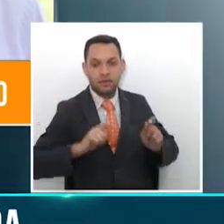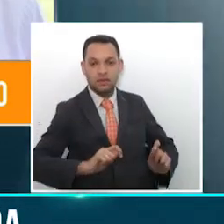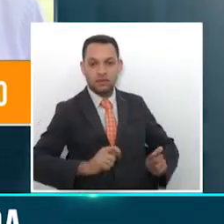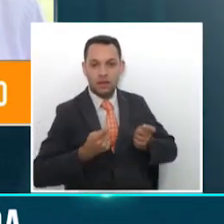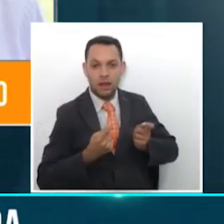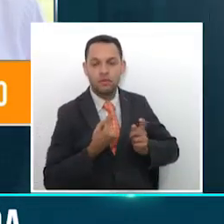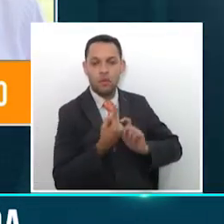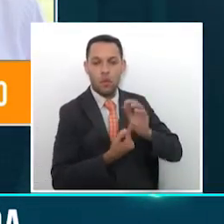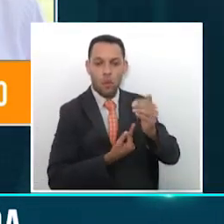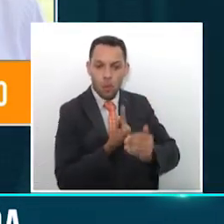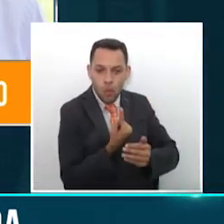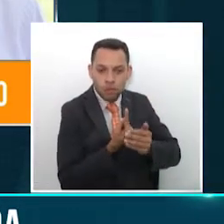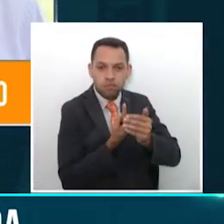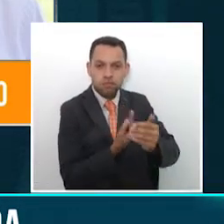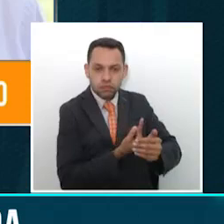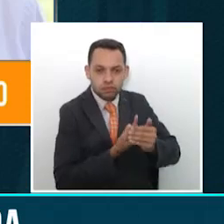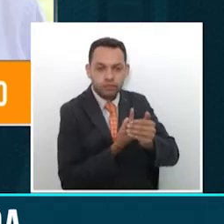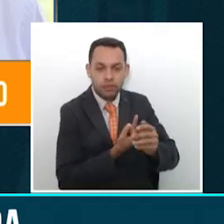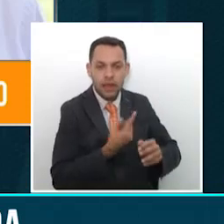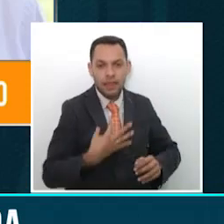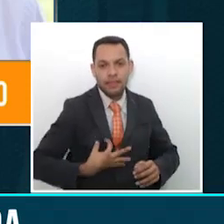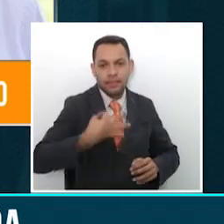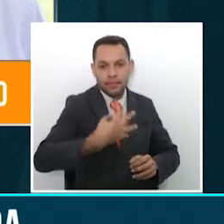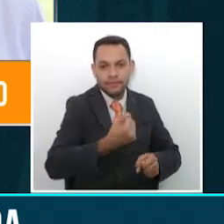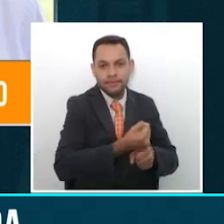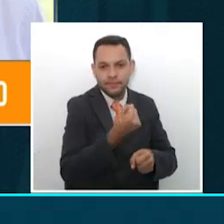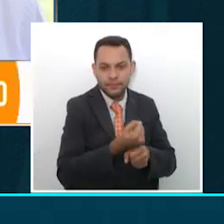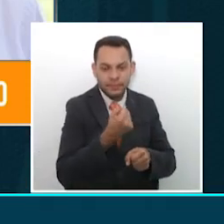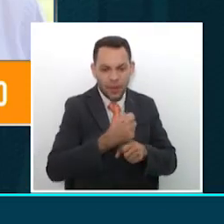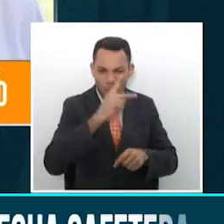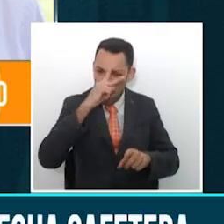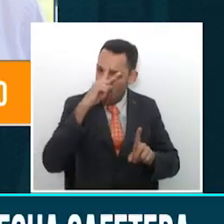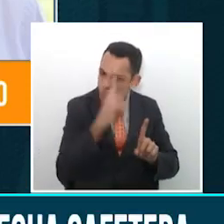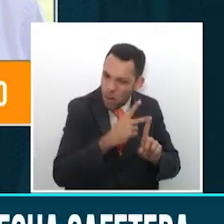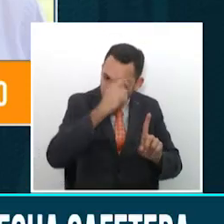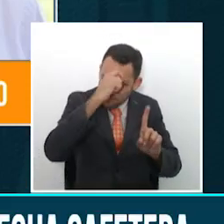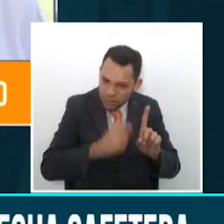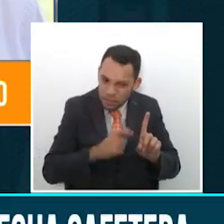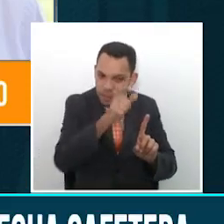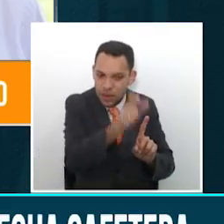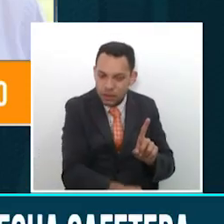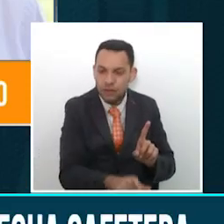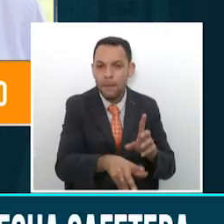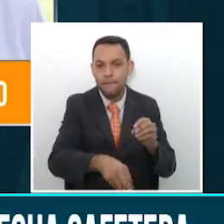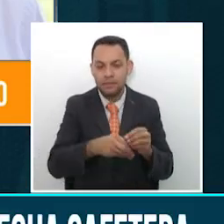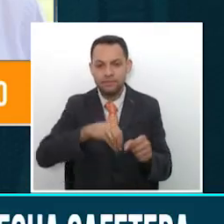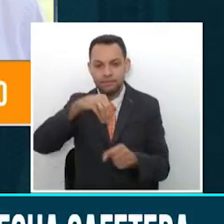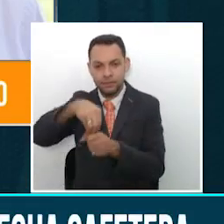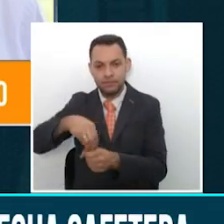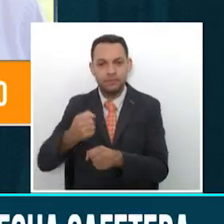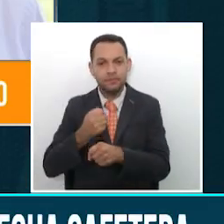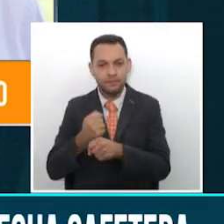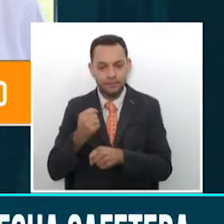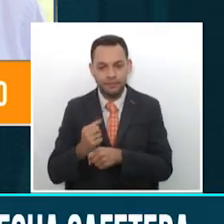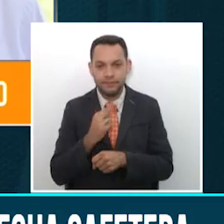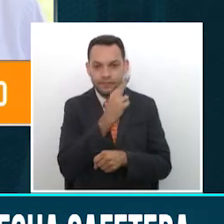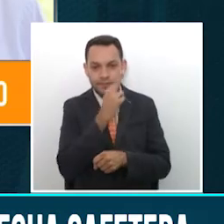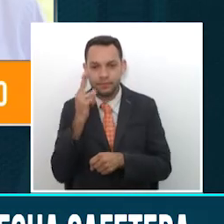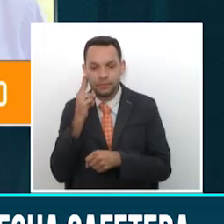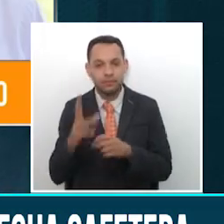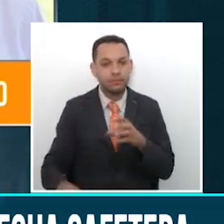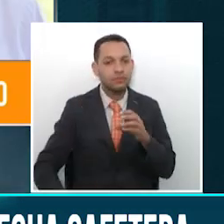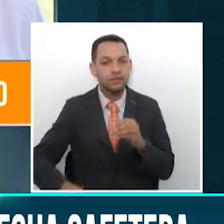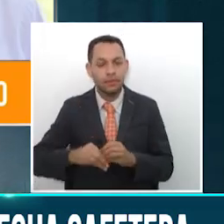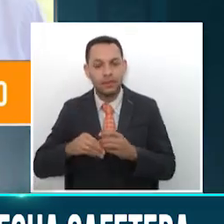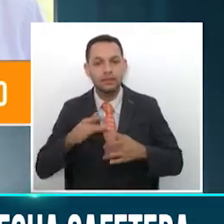recolectores, dignificar esa labor de los recolectores y además de eso garantizar la